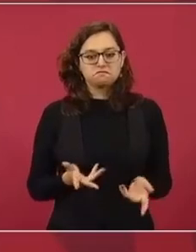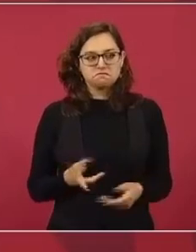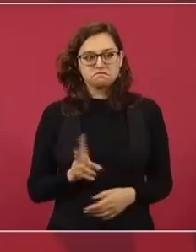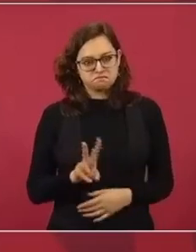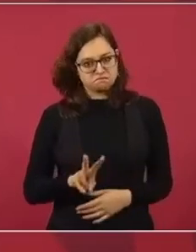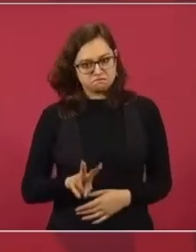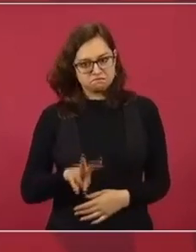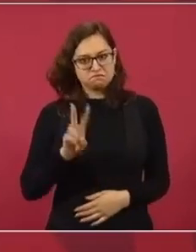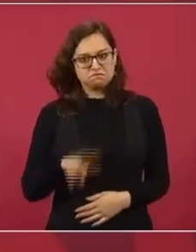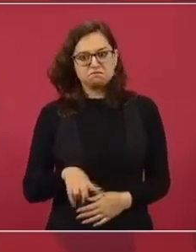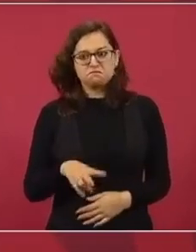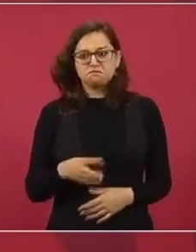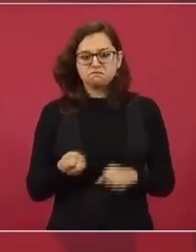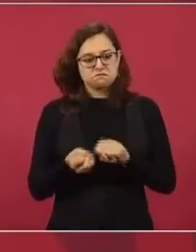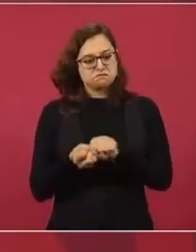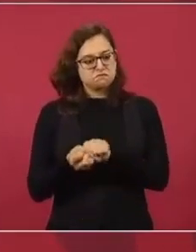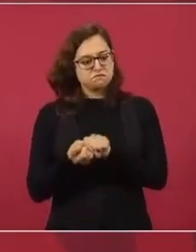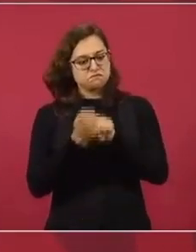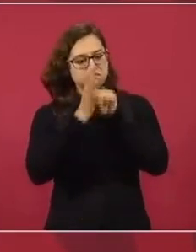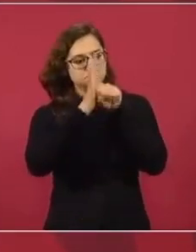no tiene